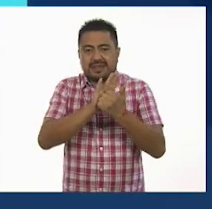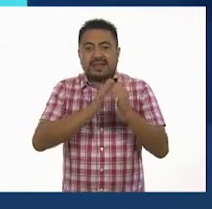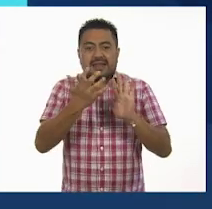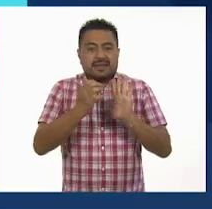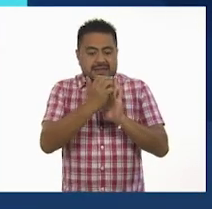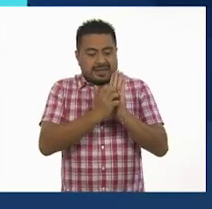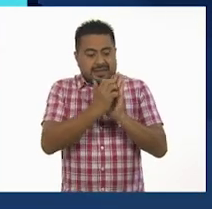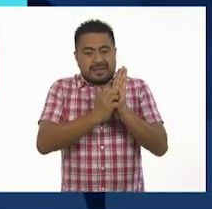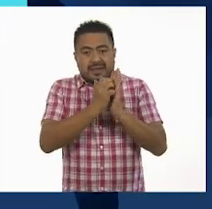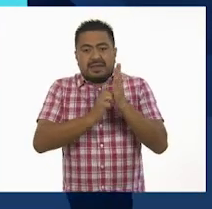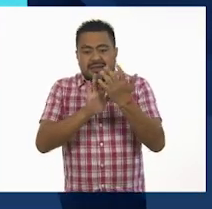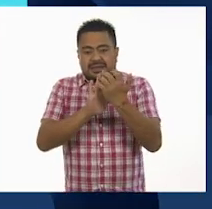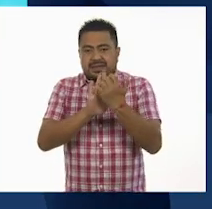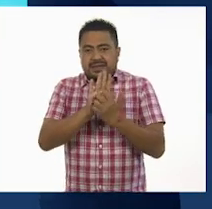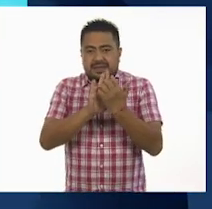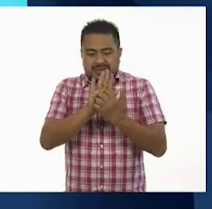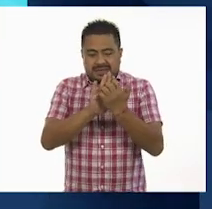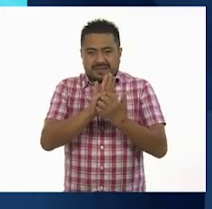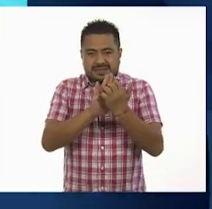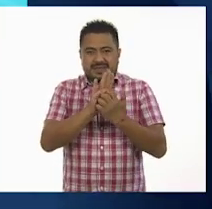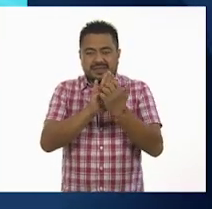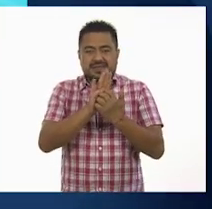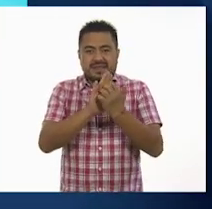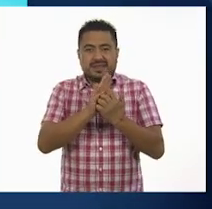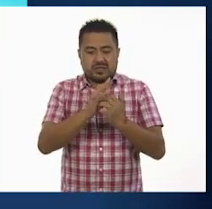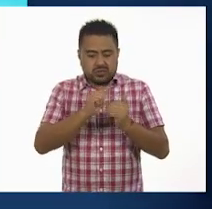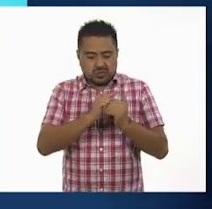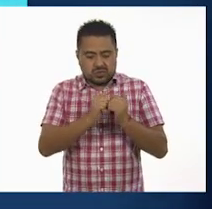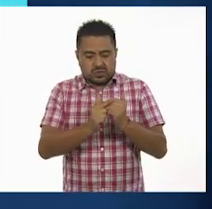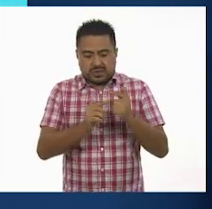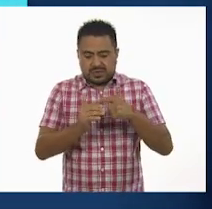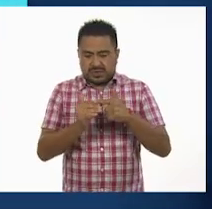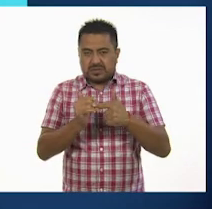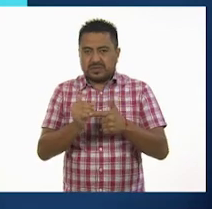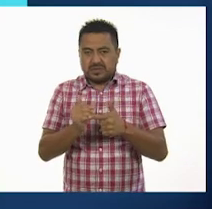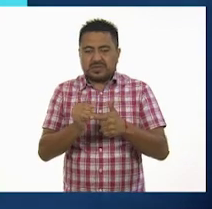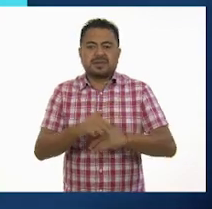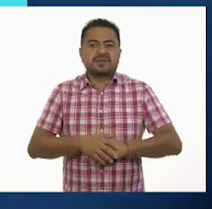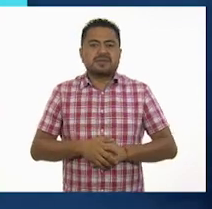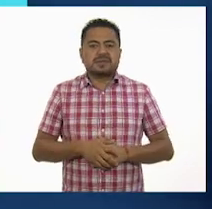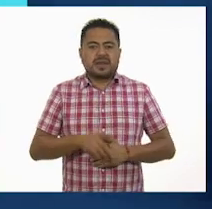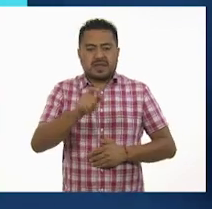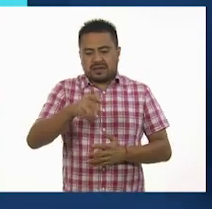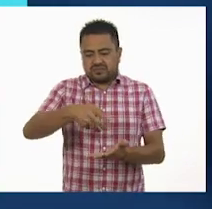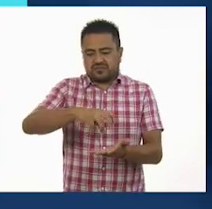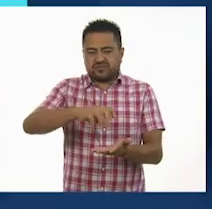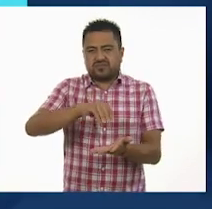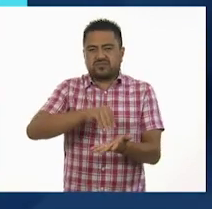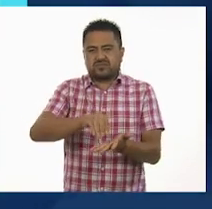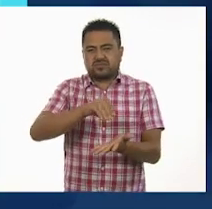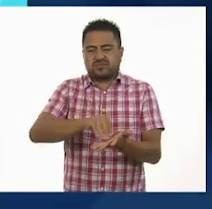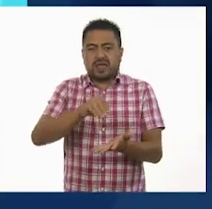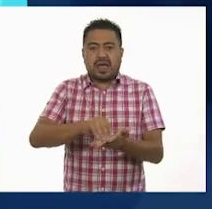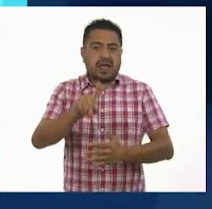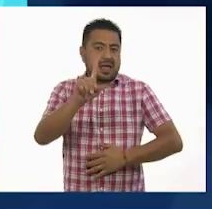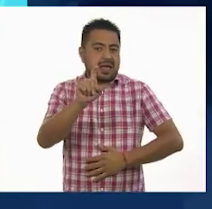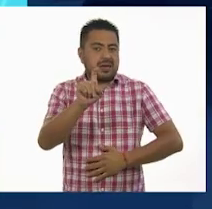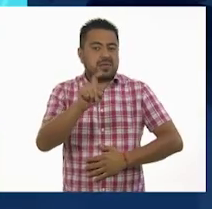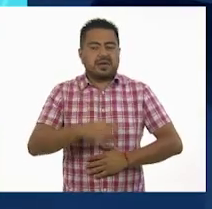Ahora, haz como que rasguñas la palma de tus manos para lavar tus uñas. Enjuaga tus manos con agua.